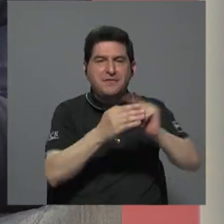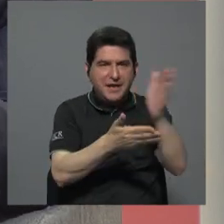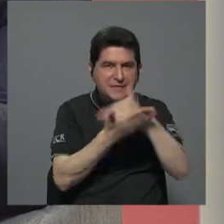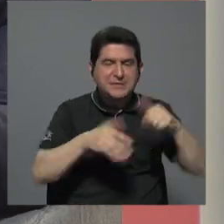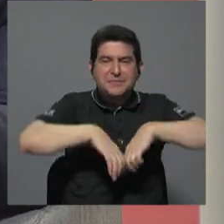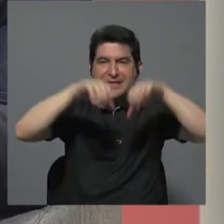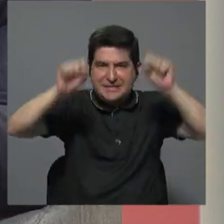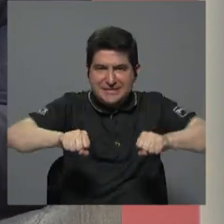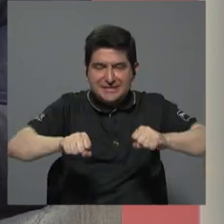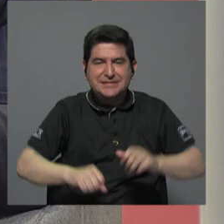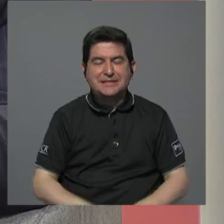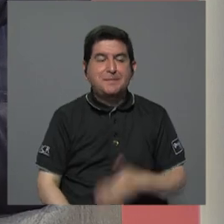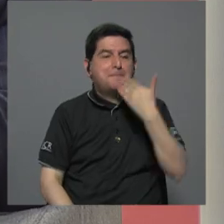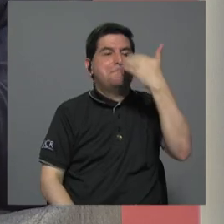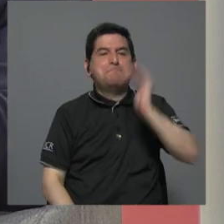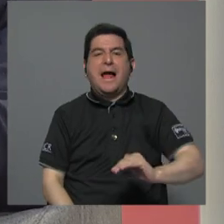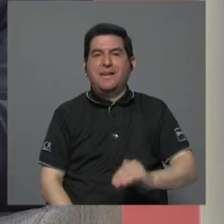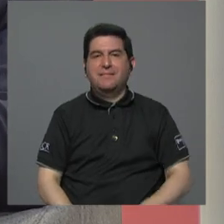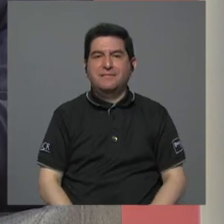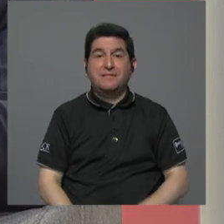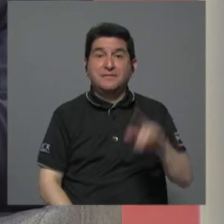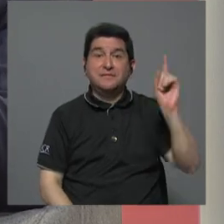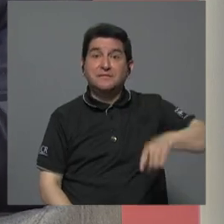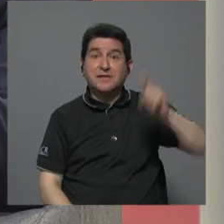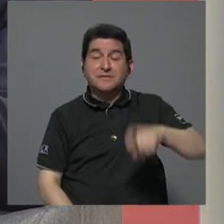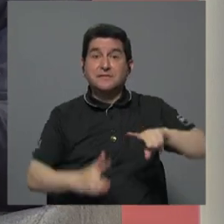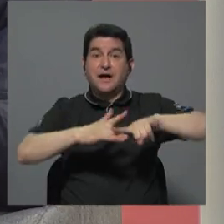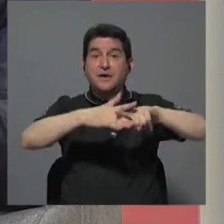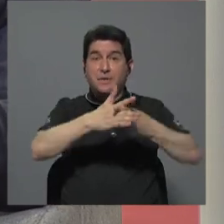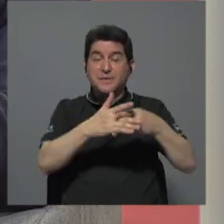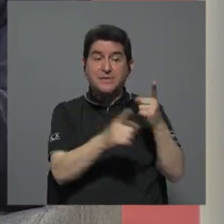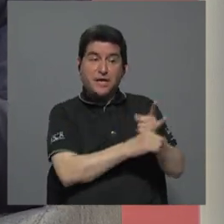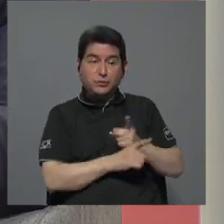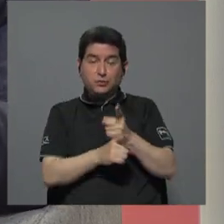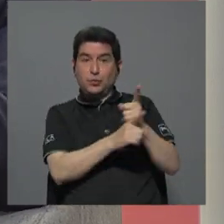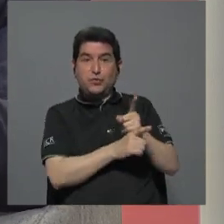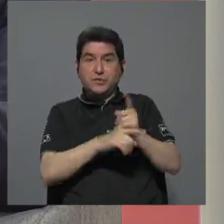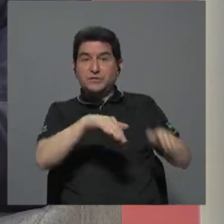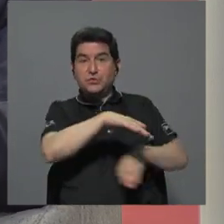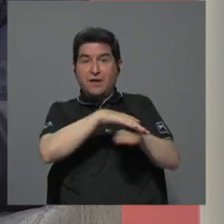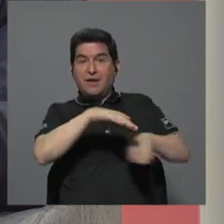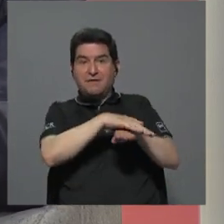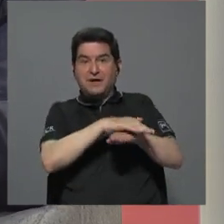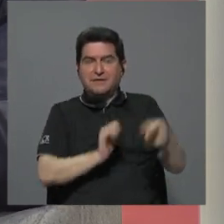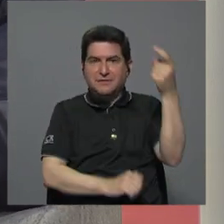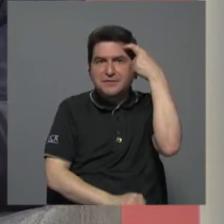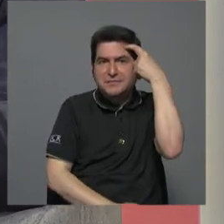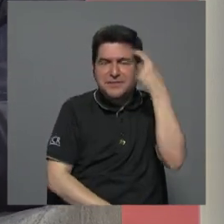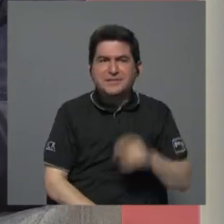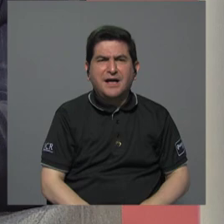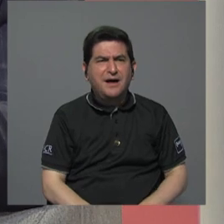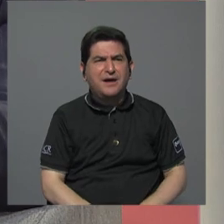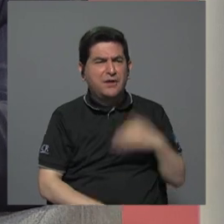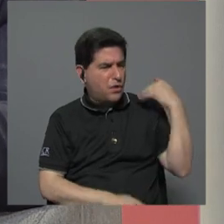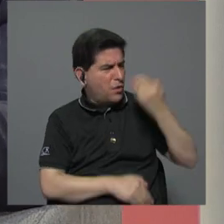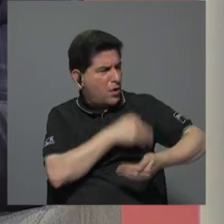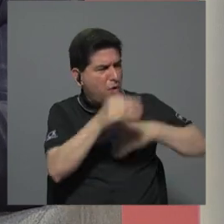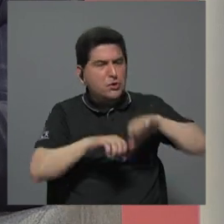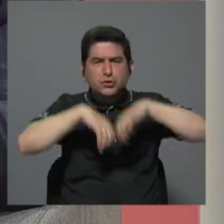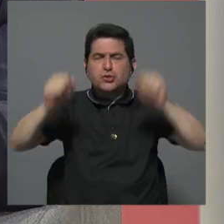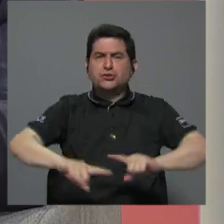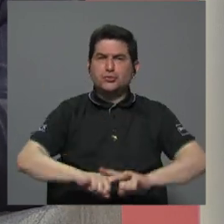sistemas estaban mal entonces se necesita empezar por corregir lo básico y pensar en cómo se evoluciona un sistema